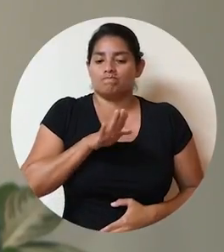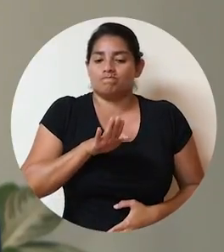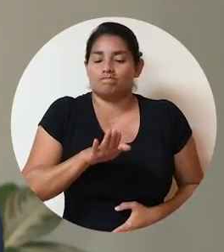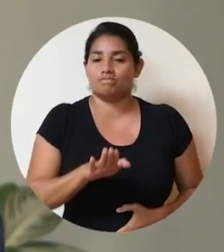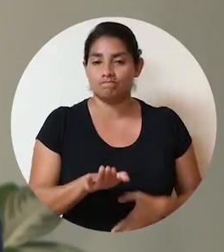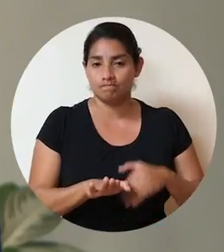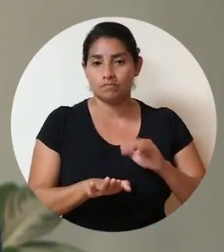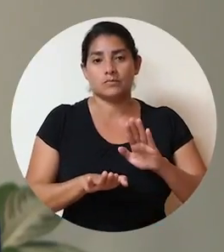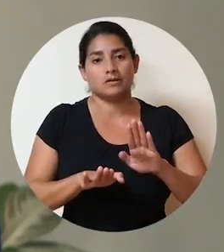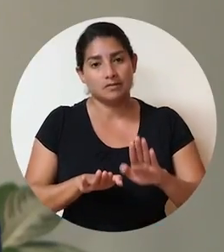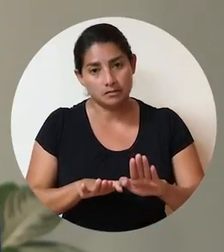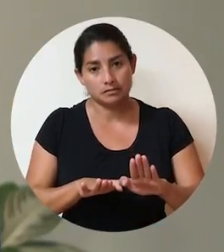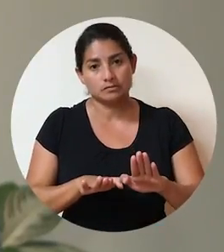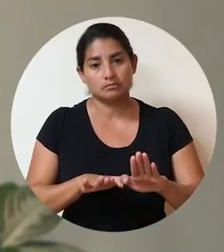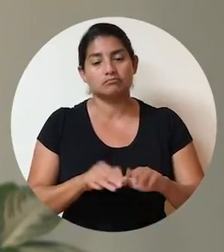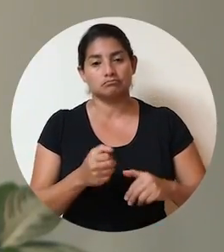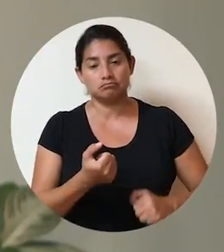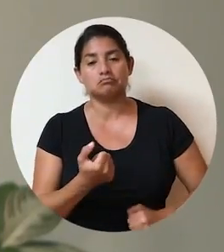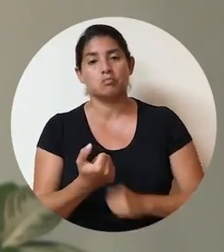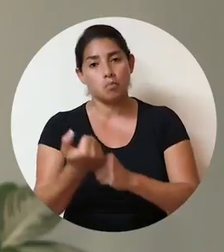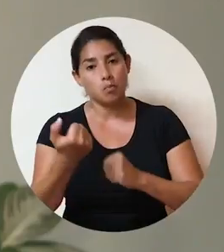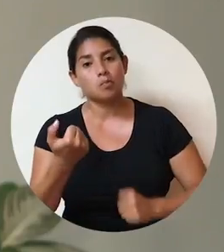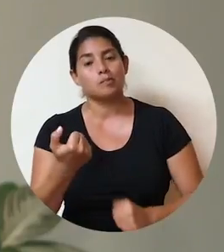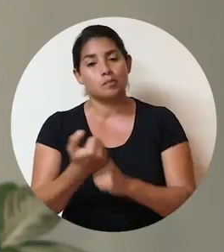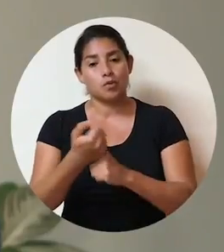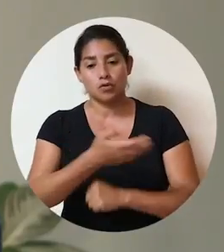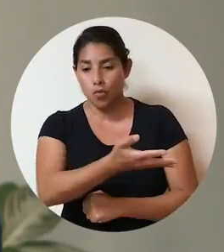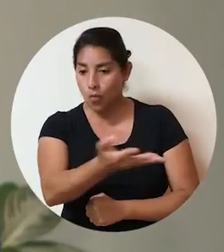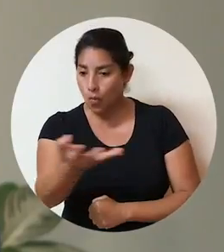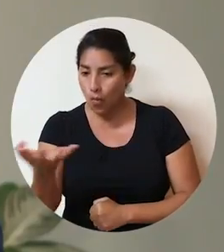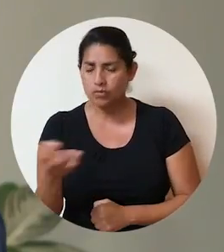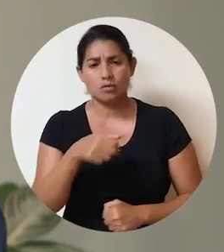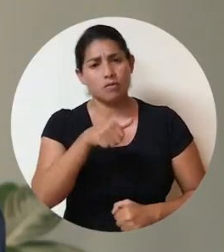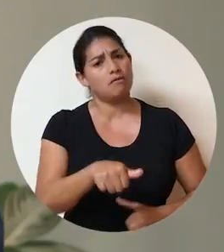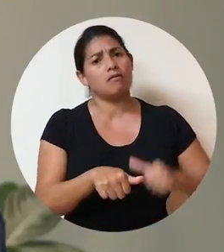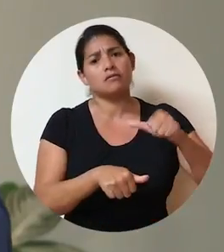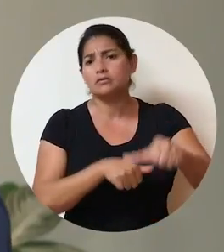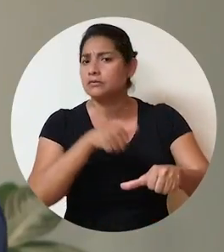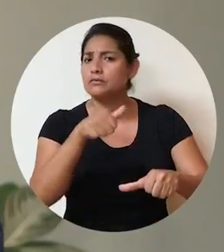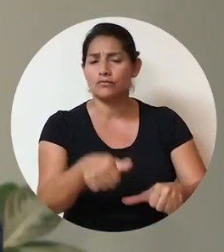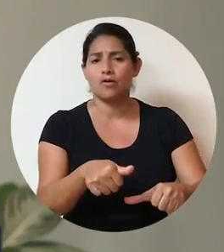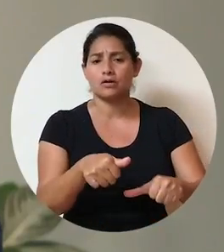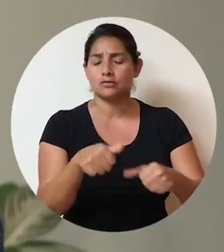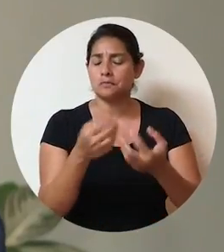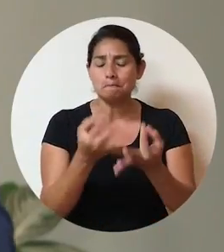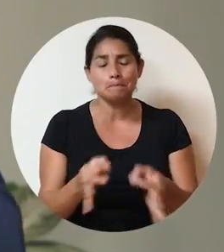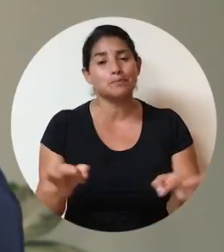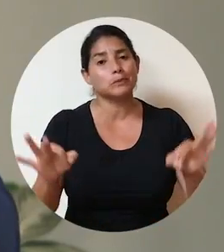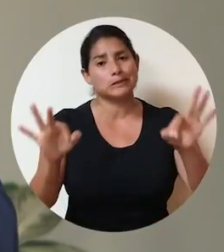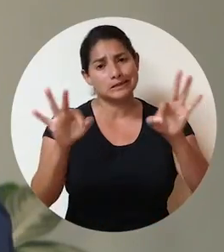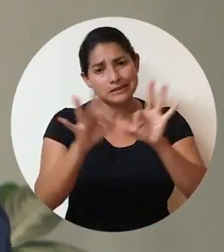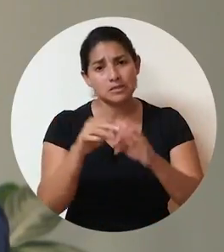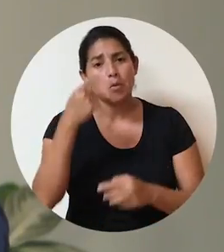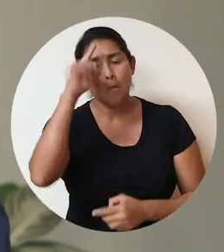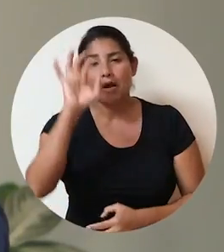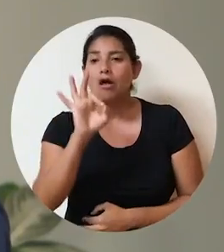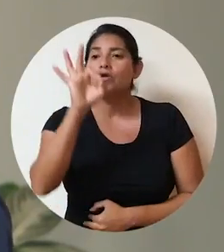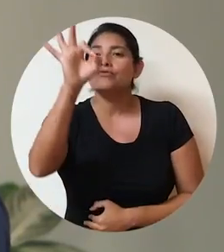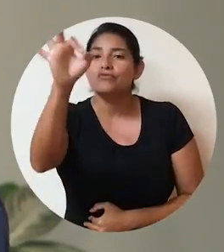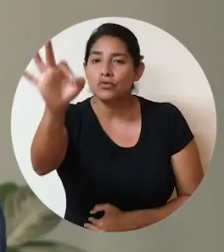doy un paso hacia adelante en apoyo a este esfuerzo vital